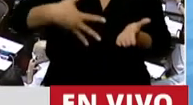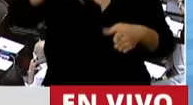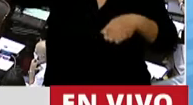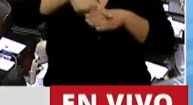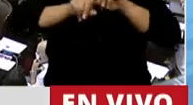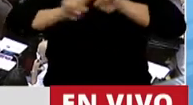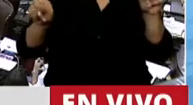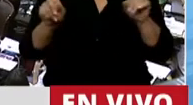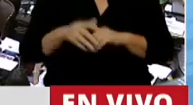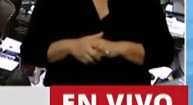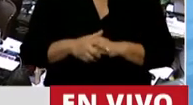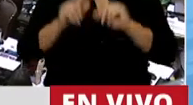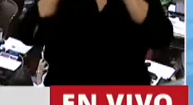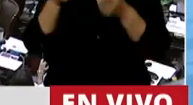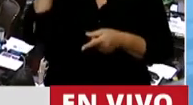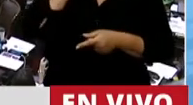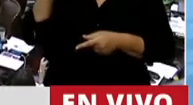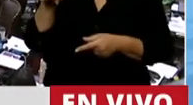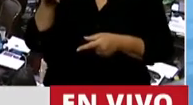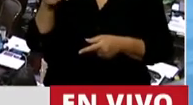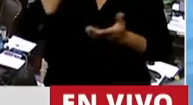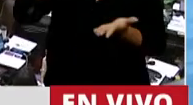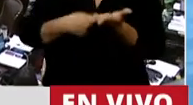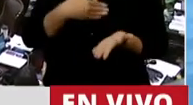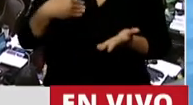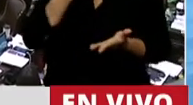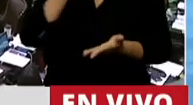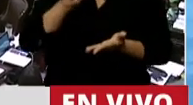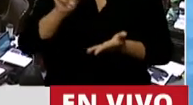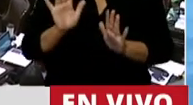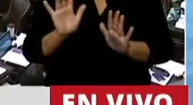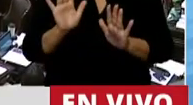También sabemos que cuando una mujer decide no ser madre, lo va a hacer a cualquier costo.